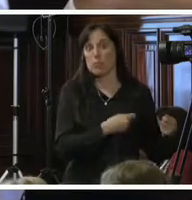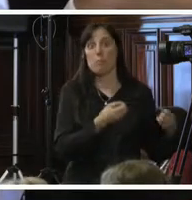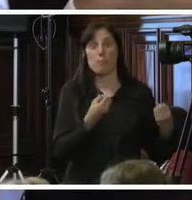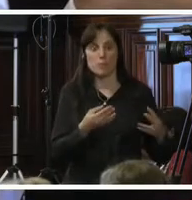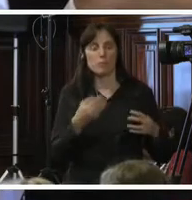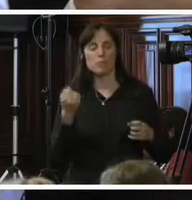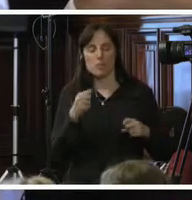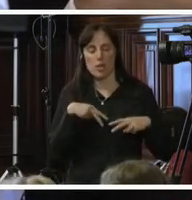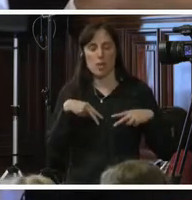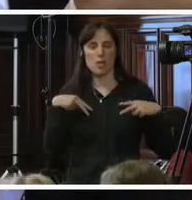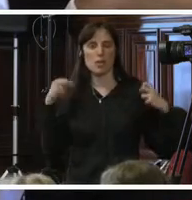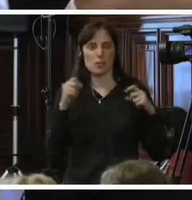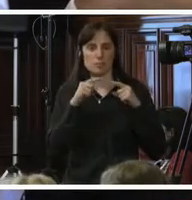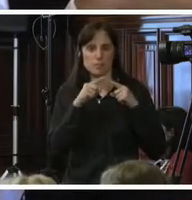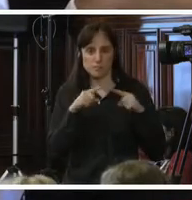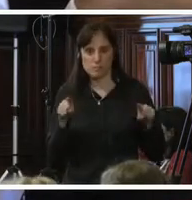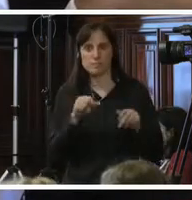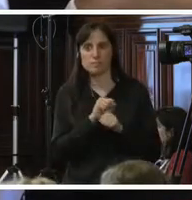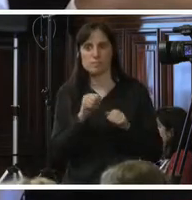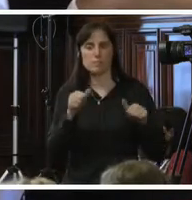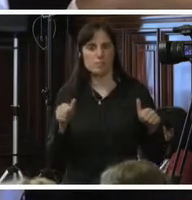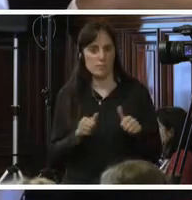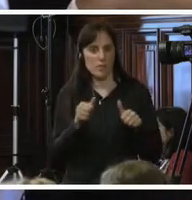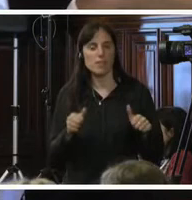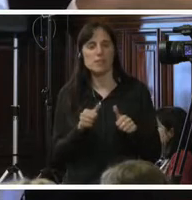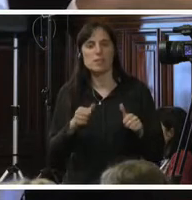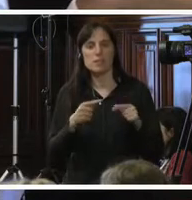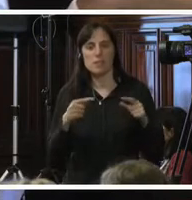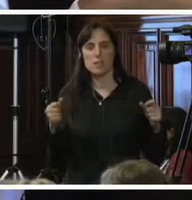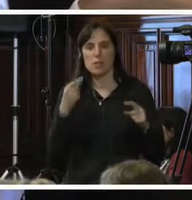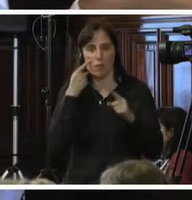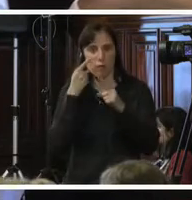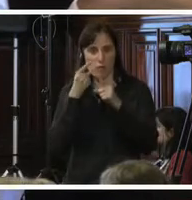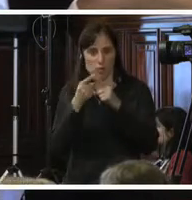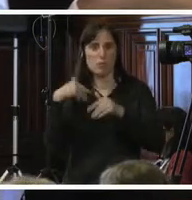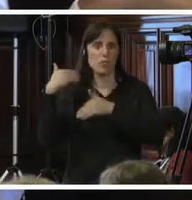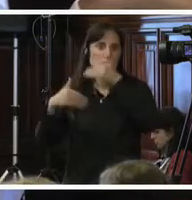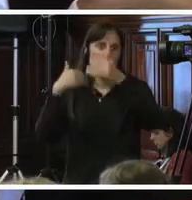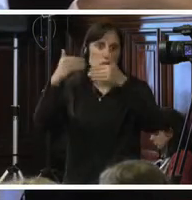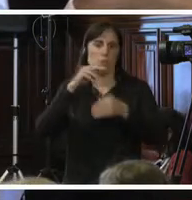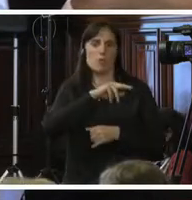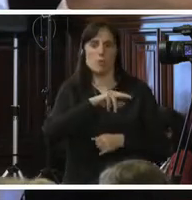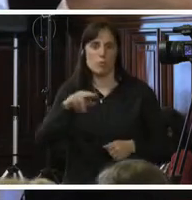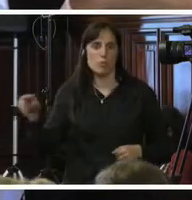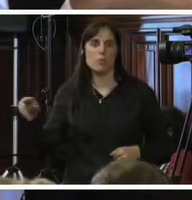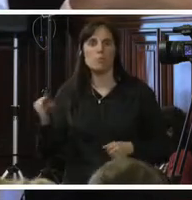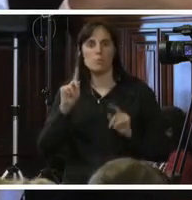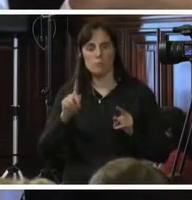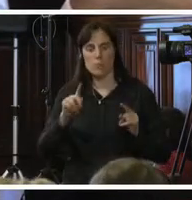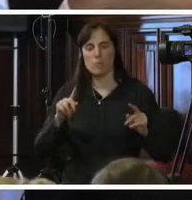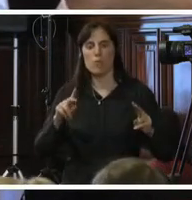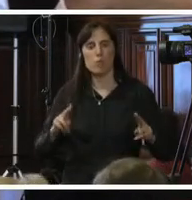análisis interseccional y toma de acción intersectorial en los Objetivos de Desarrollo Sostenible y en la Declaración de Nueva York de